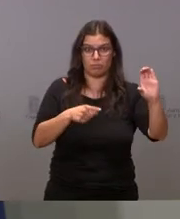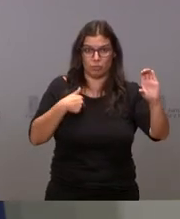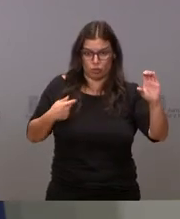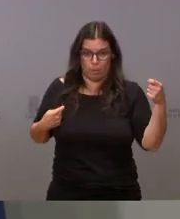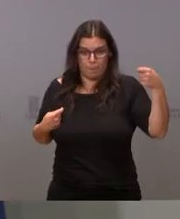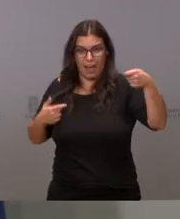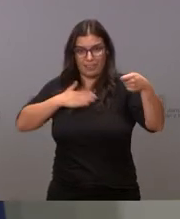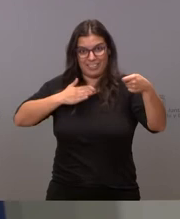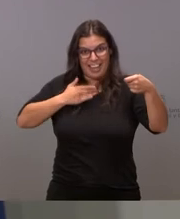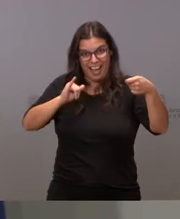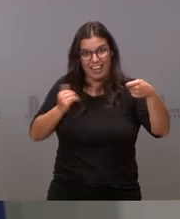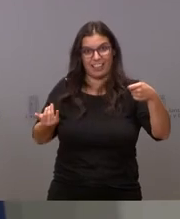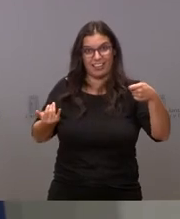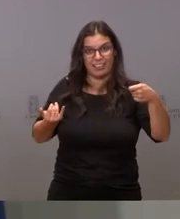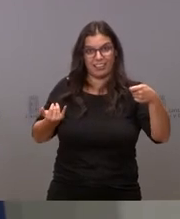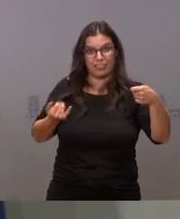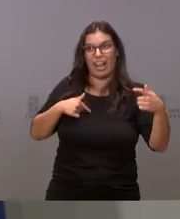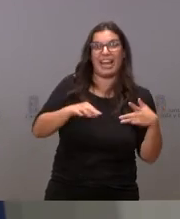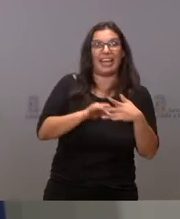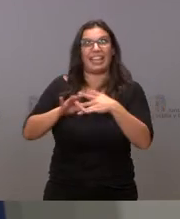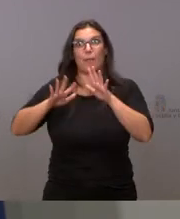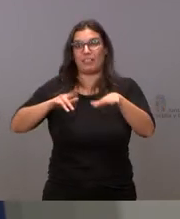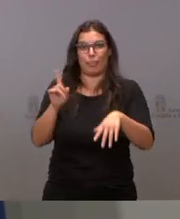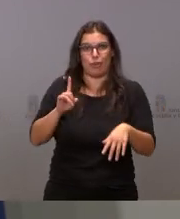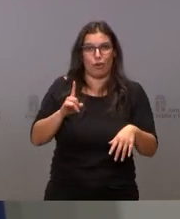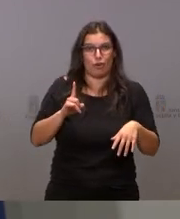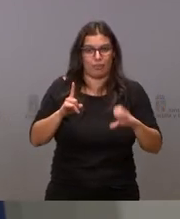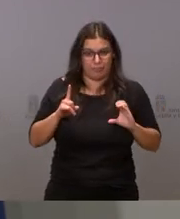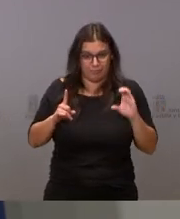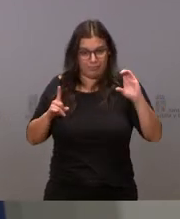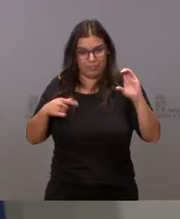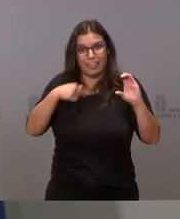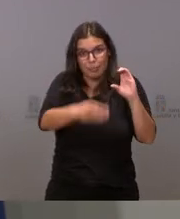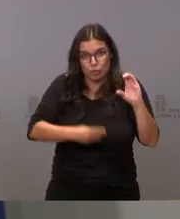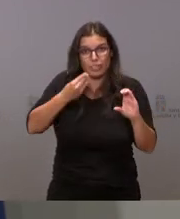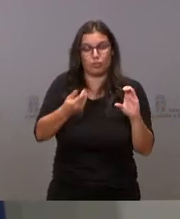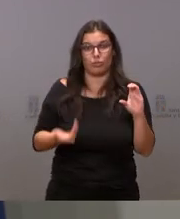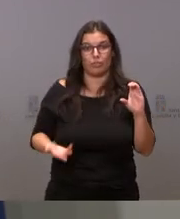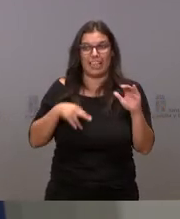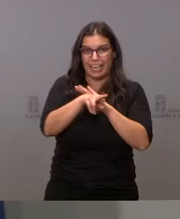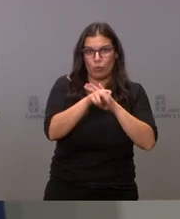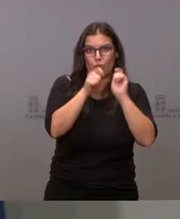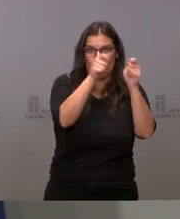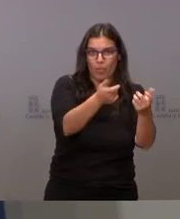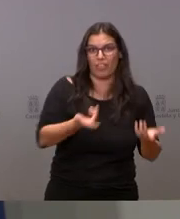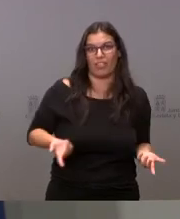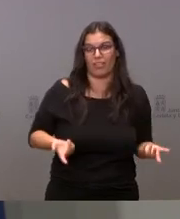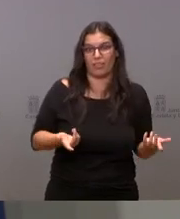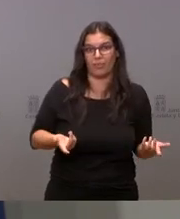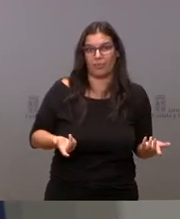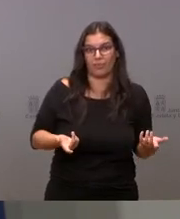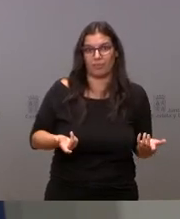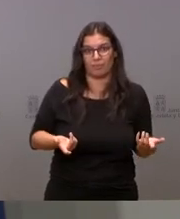que aquí no se trata de encabezar la manifestación o no se trata de poner los medios para